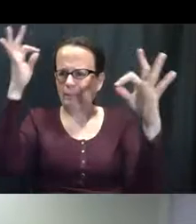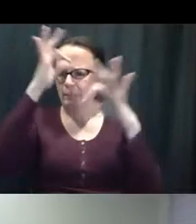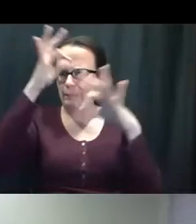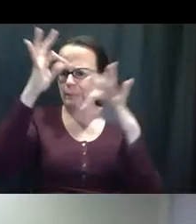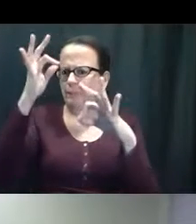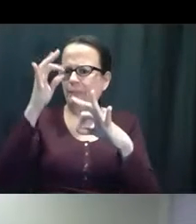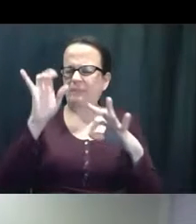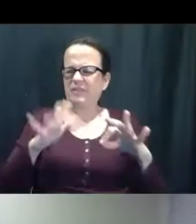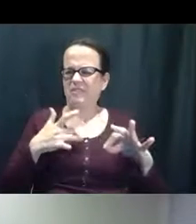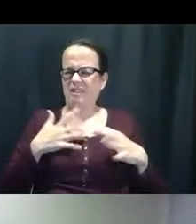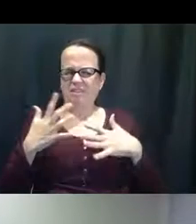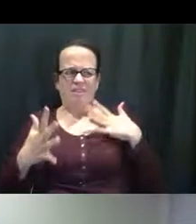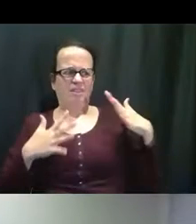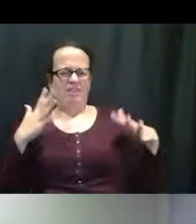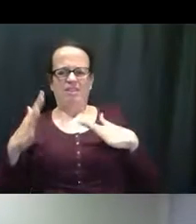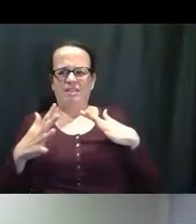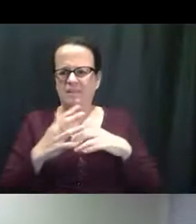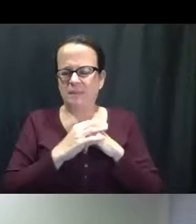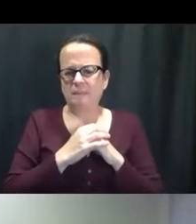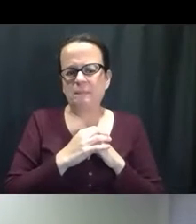llegarlos. Próximo.